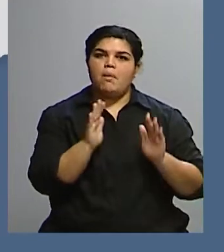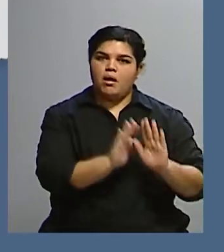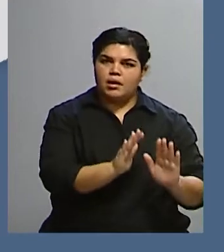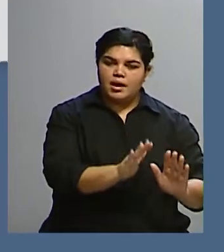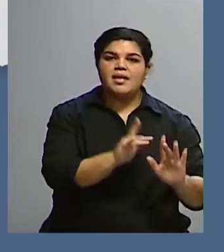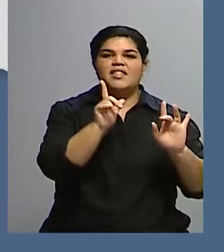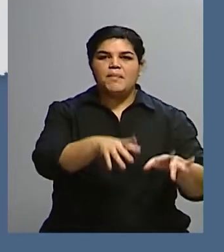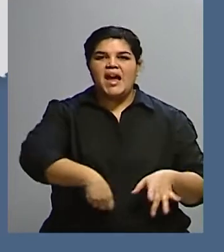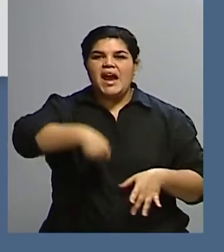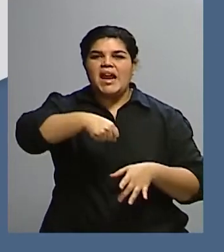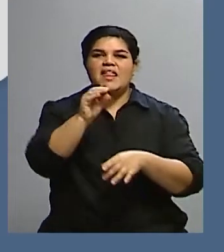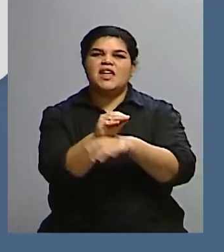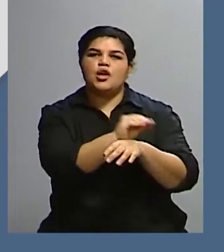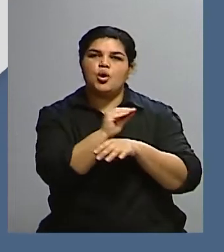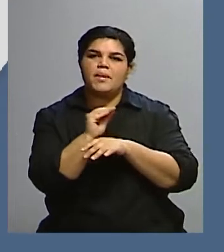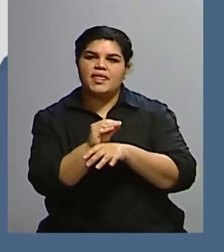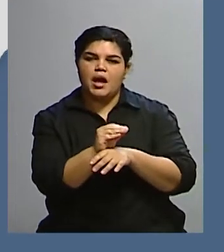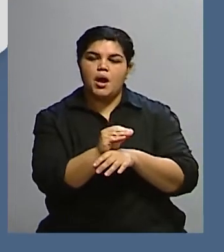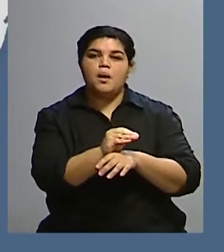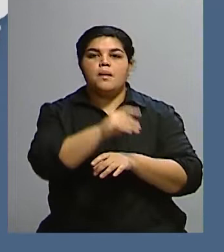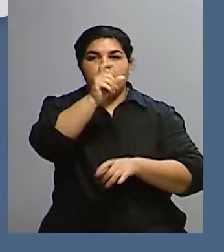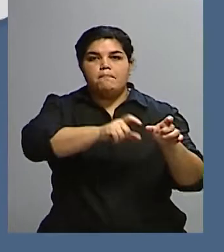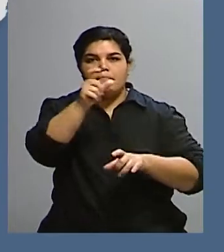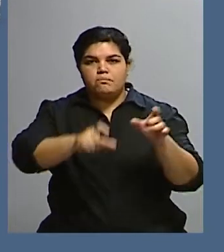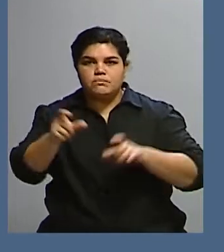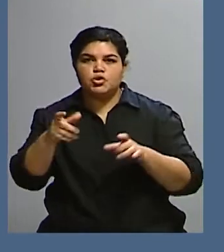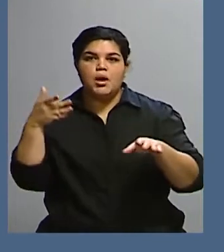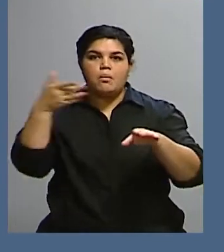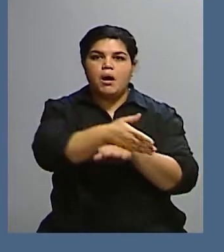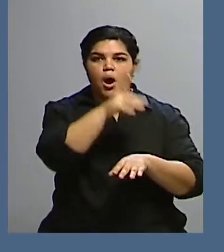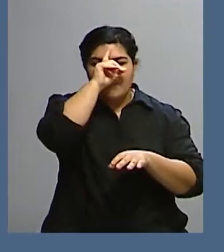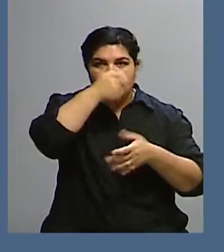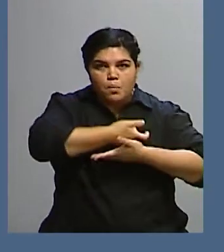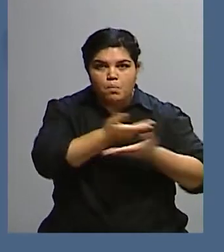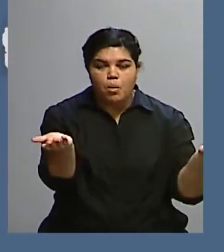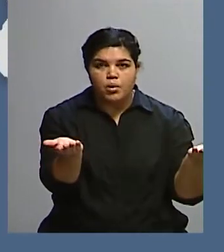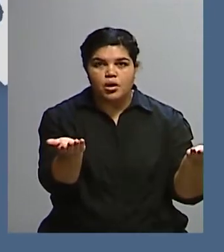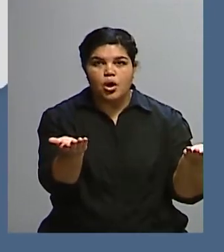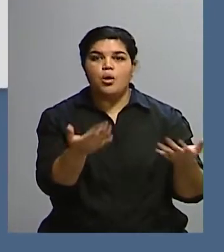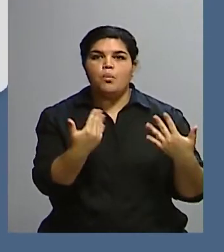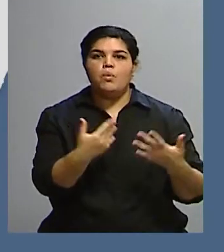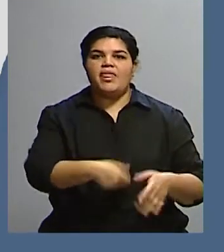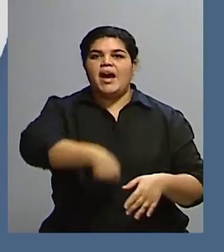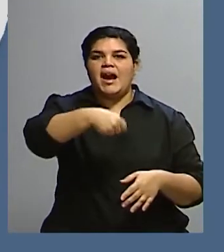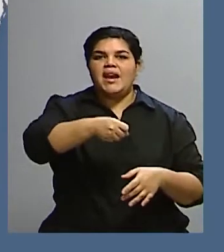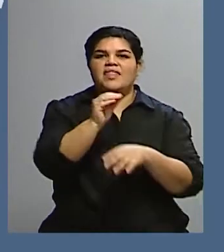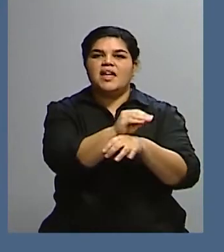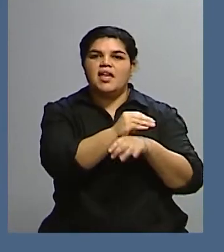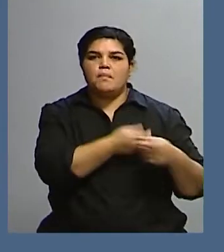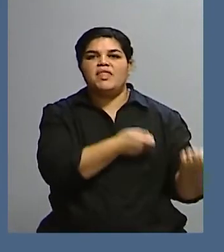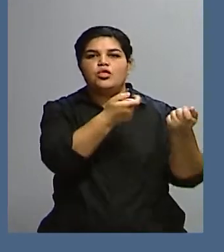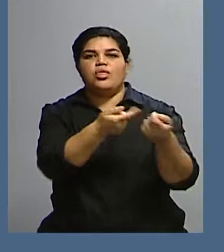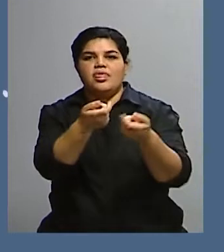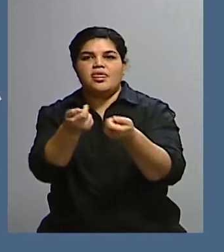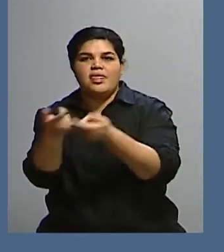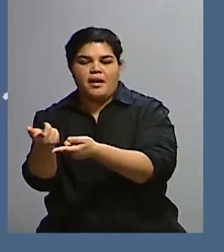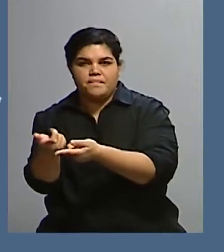públicos para que tuvieran condiciones dignas de cómo traer a los niños al mundo. Esto no es solamente un solo tema, sino que